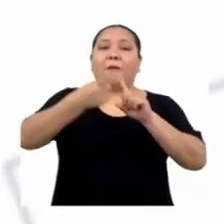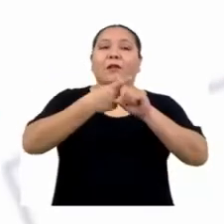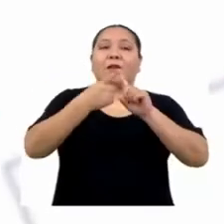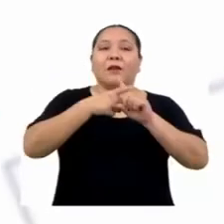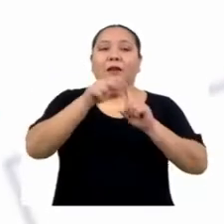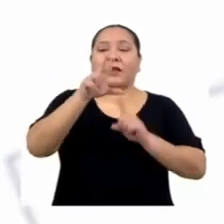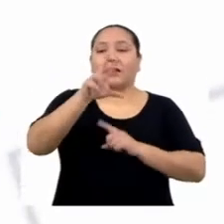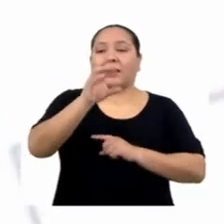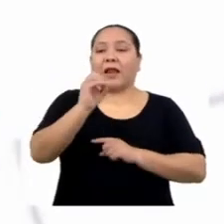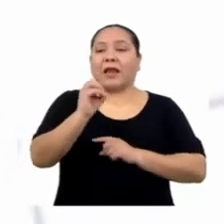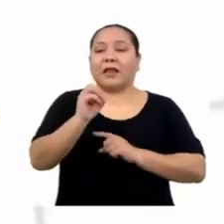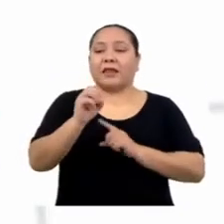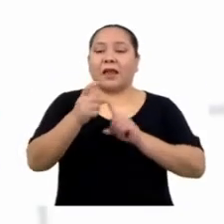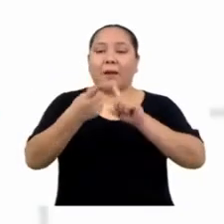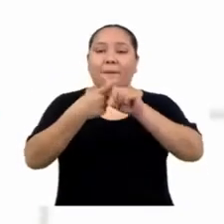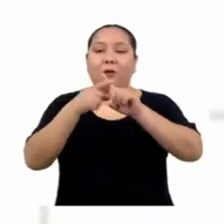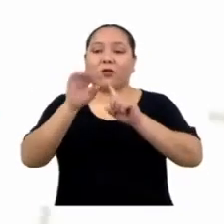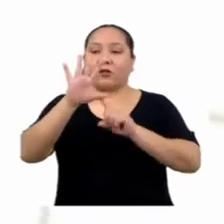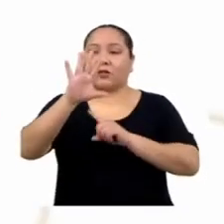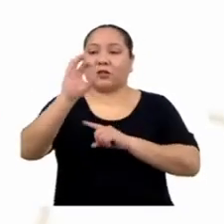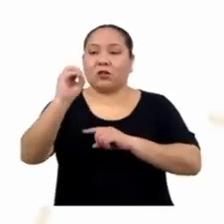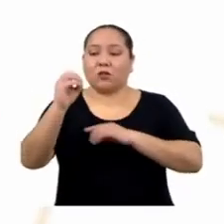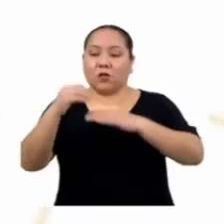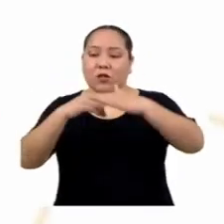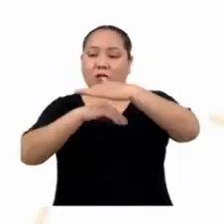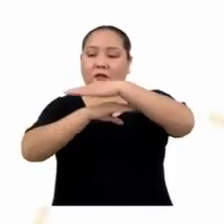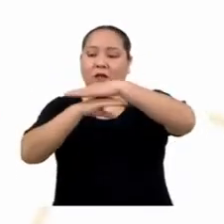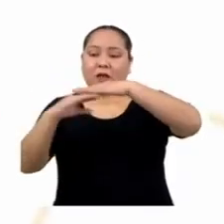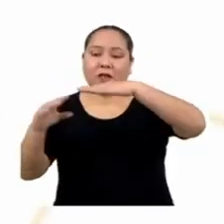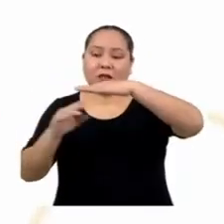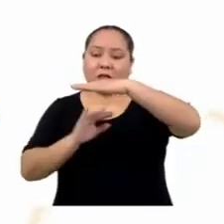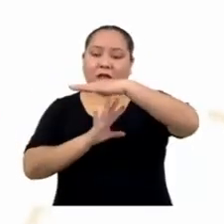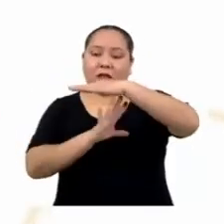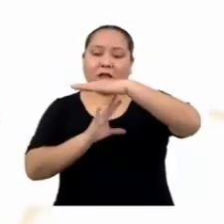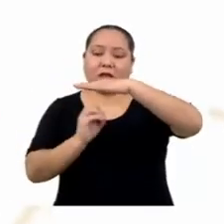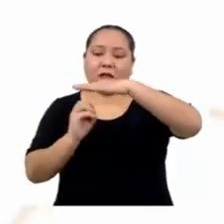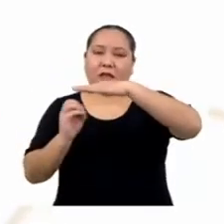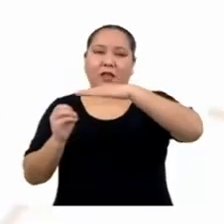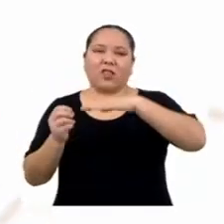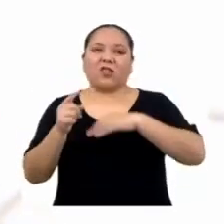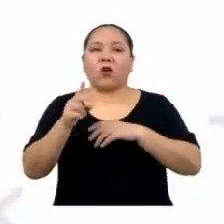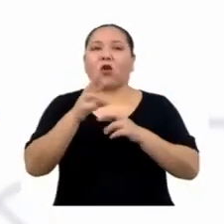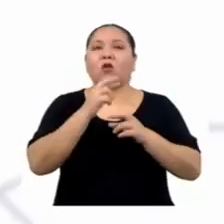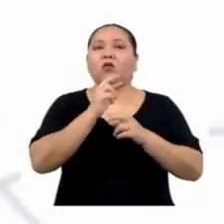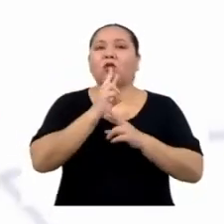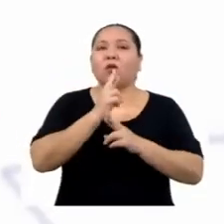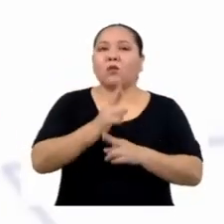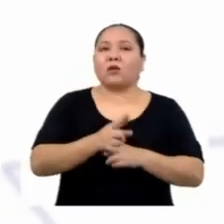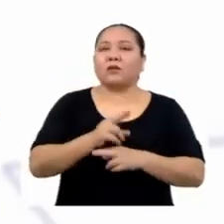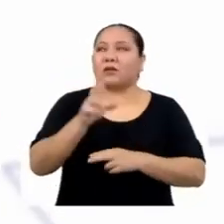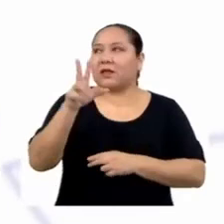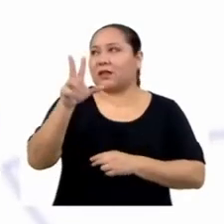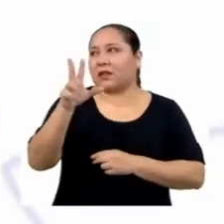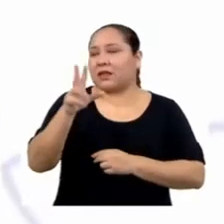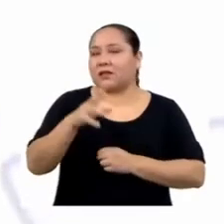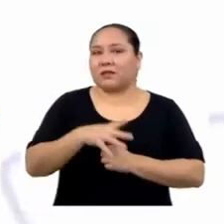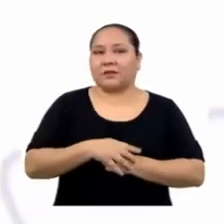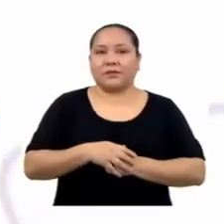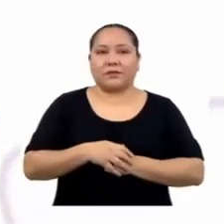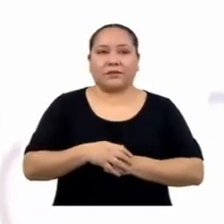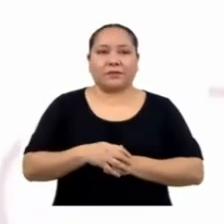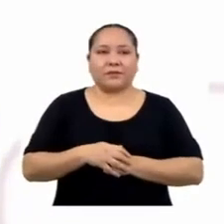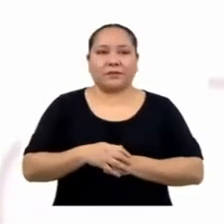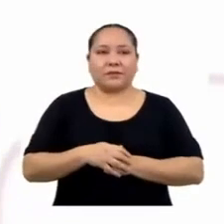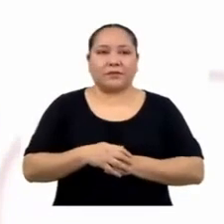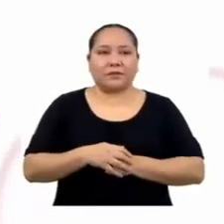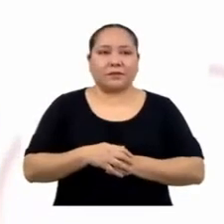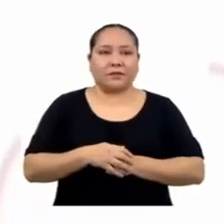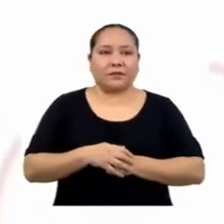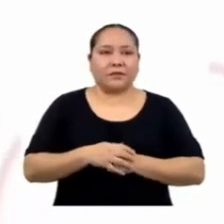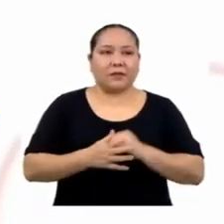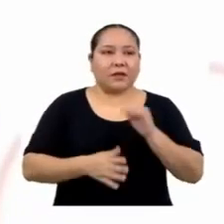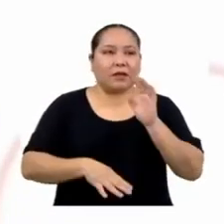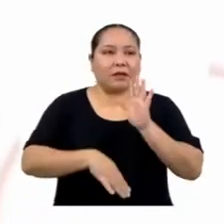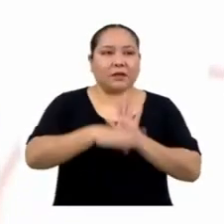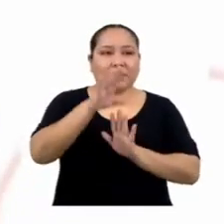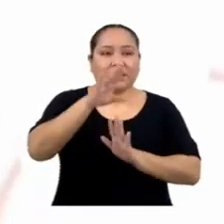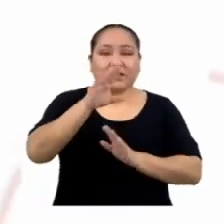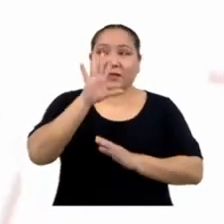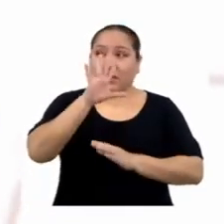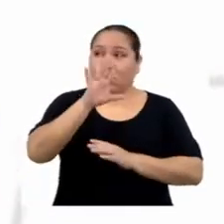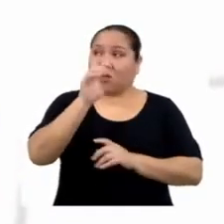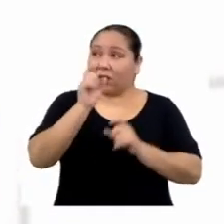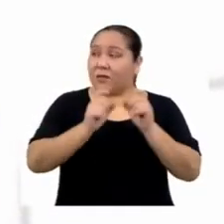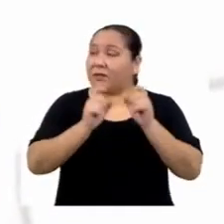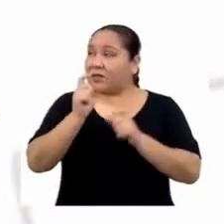30 por 50 entre 500. ¿Qué número obtienes de eso? ¡Es 3! ¿Llegó a ser de 50 personas la muestra?